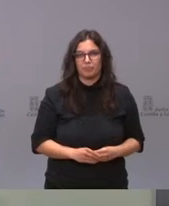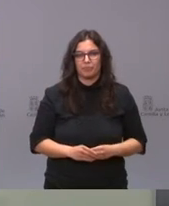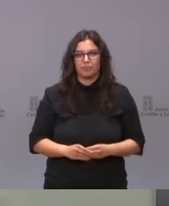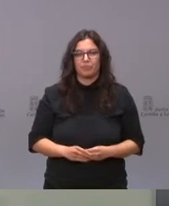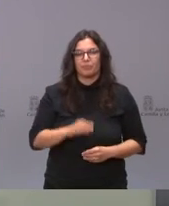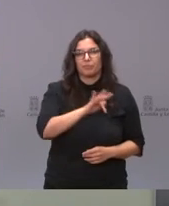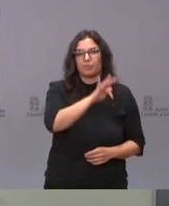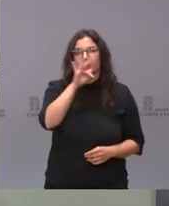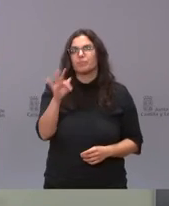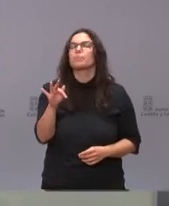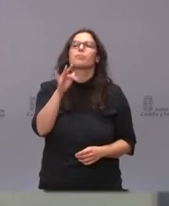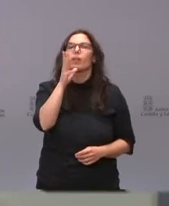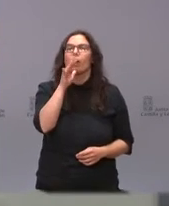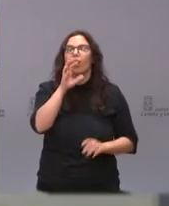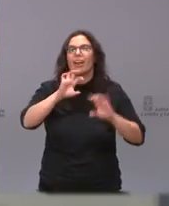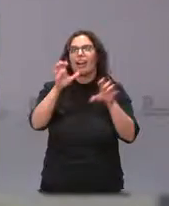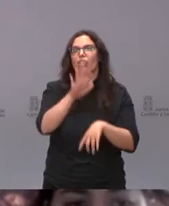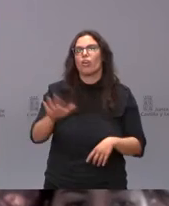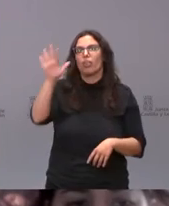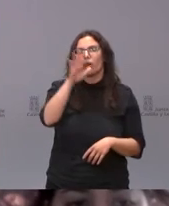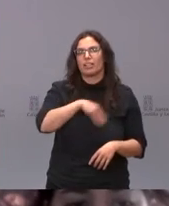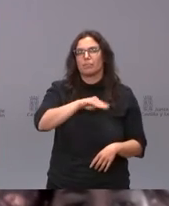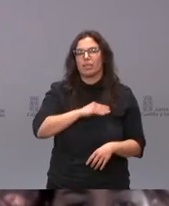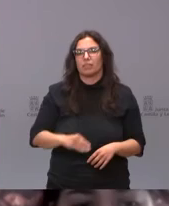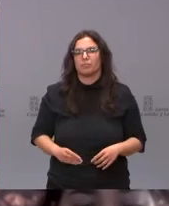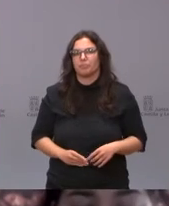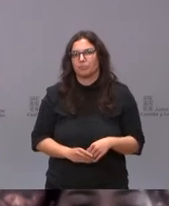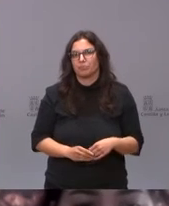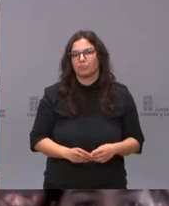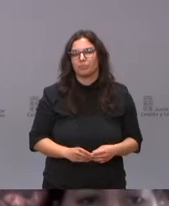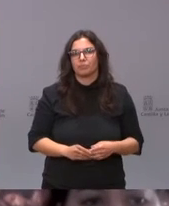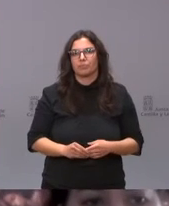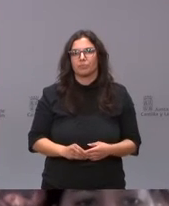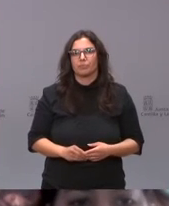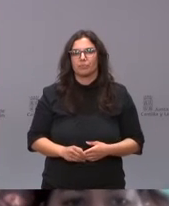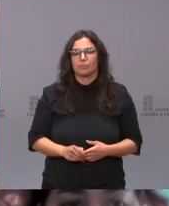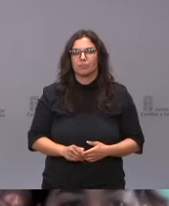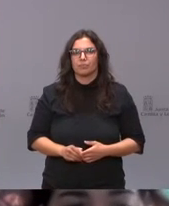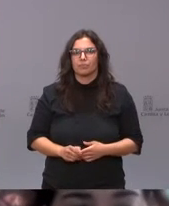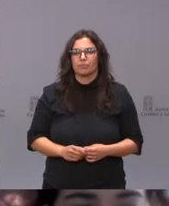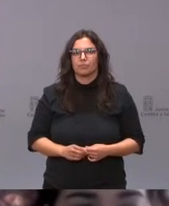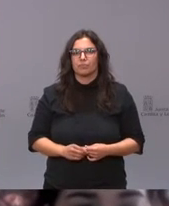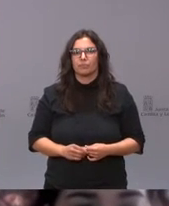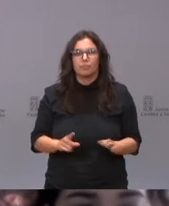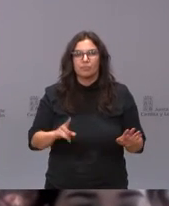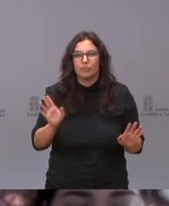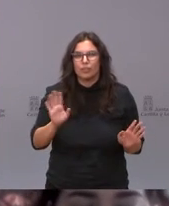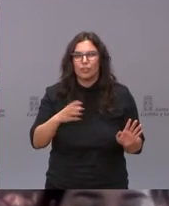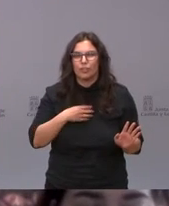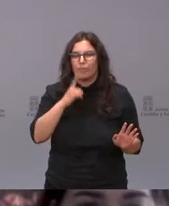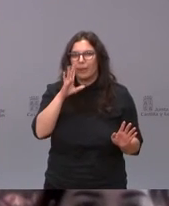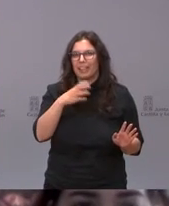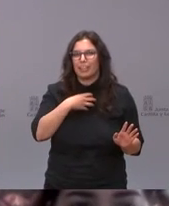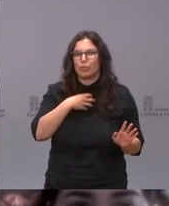continuamos ahora con radio nacional de españa adelaida julios adelante me parece que no va a ser posible